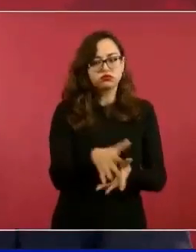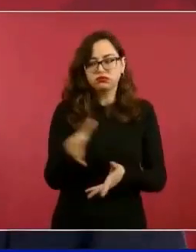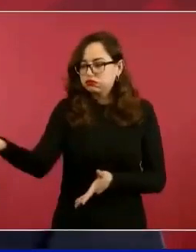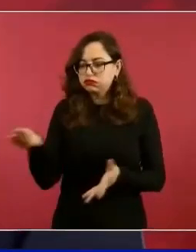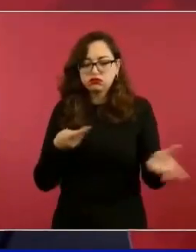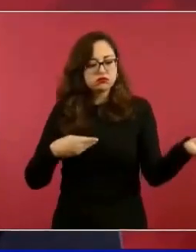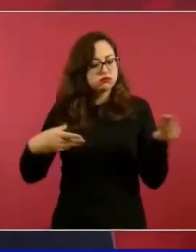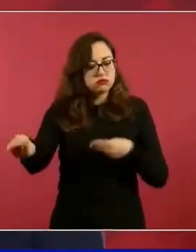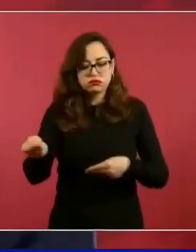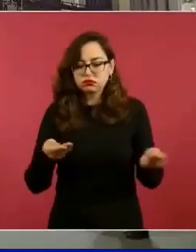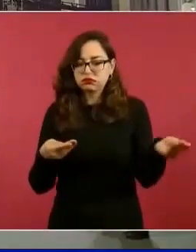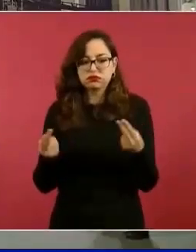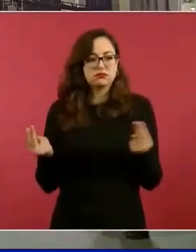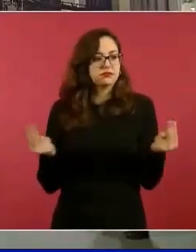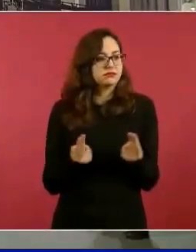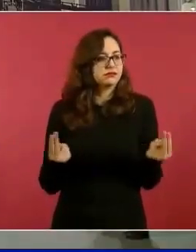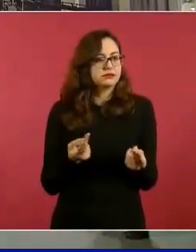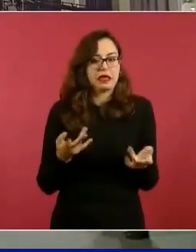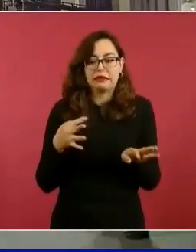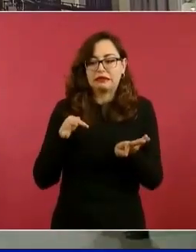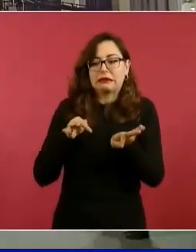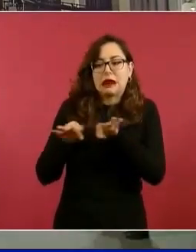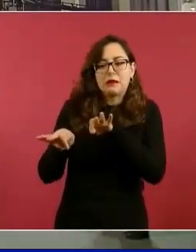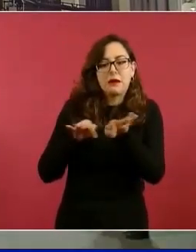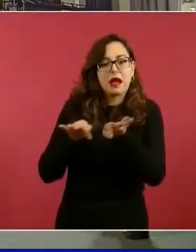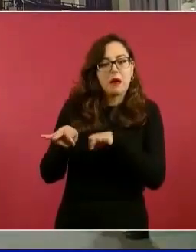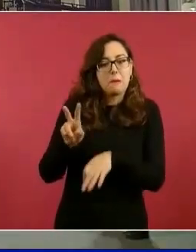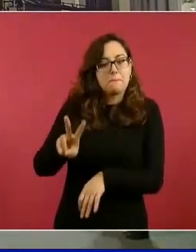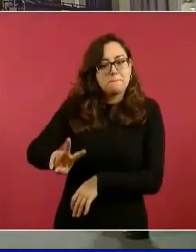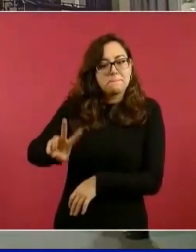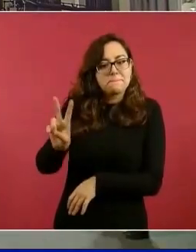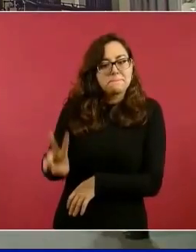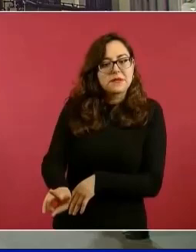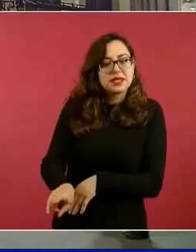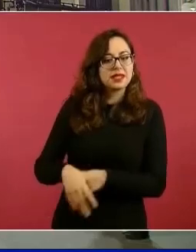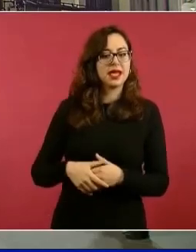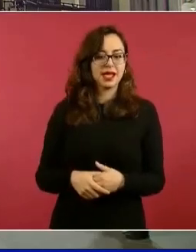y salió una foto que es